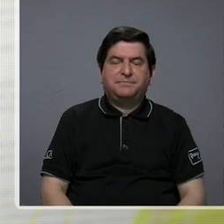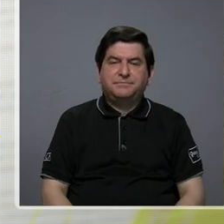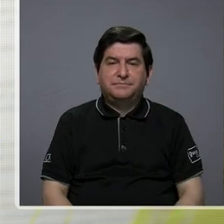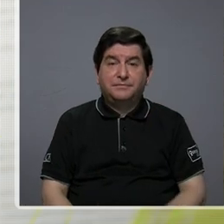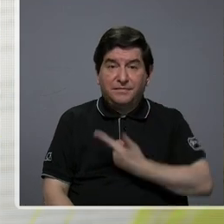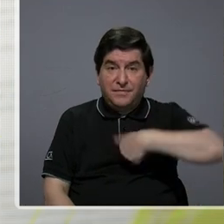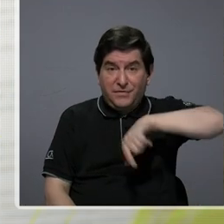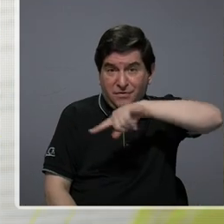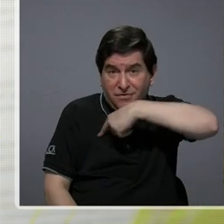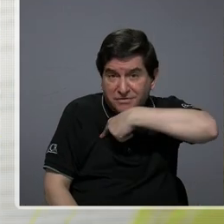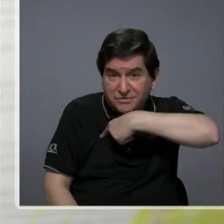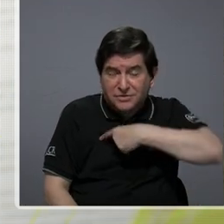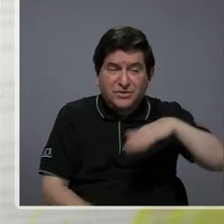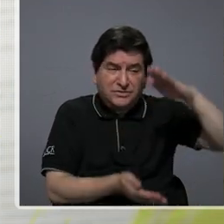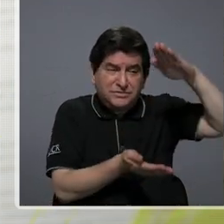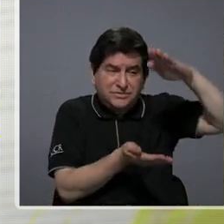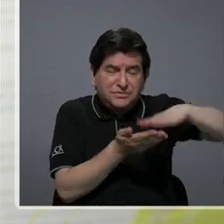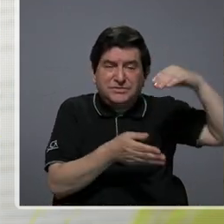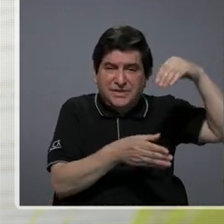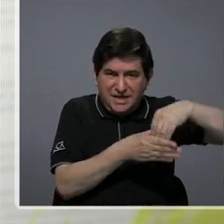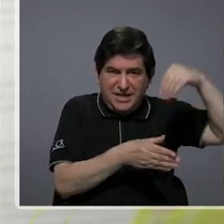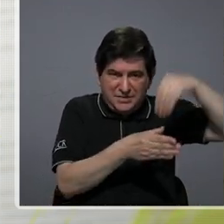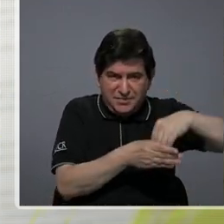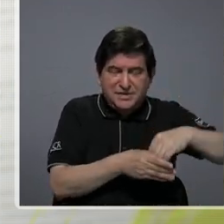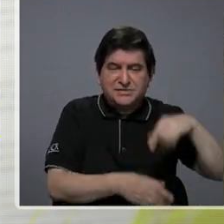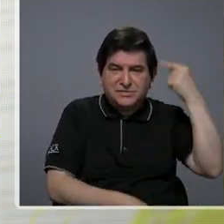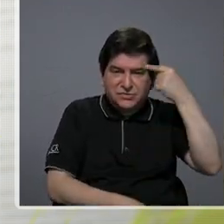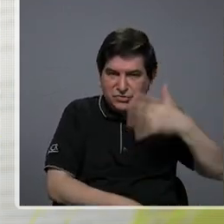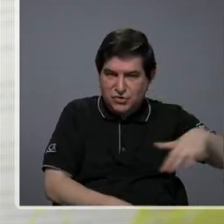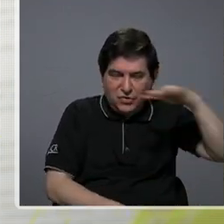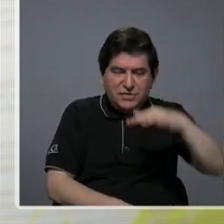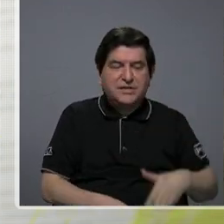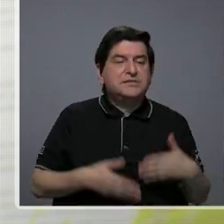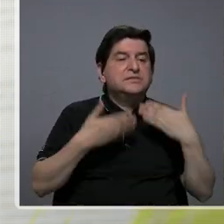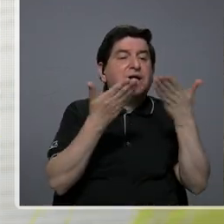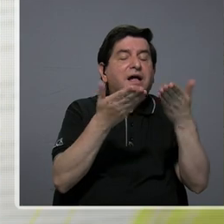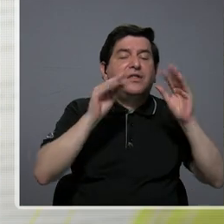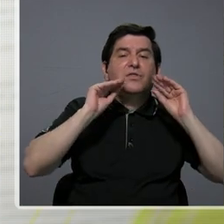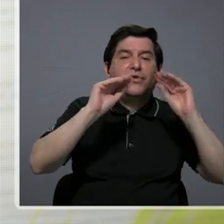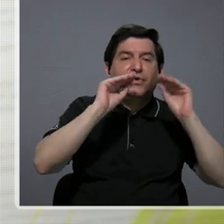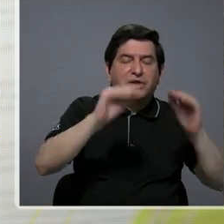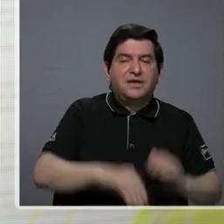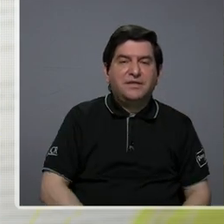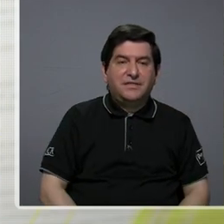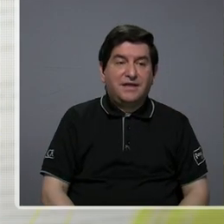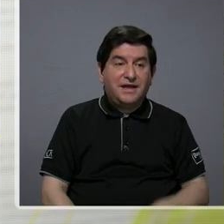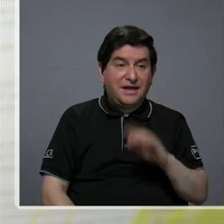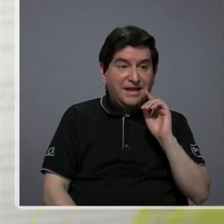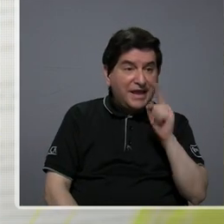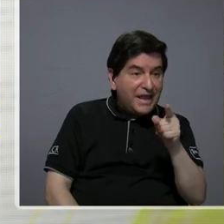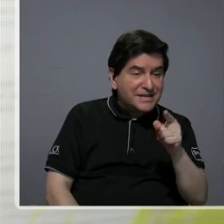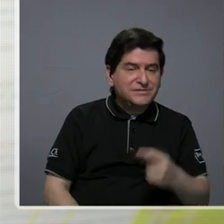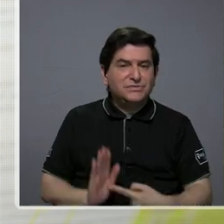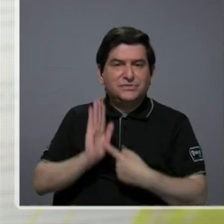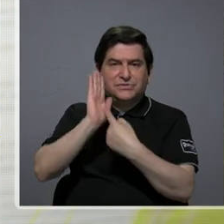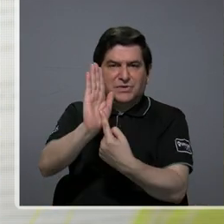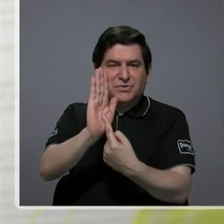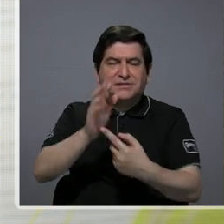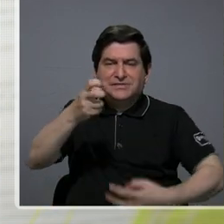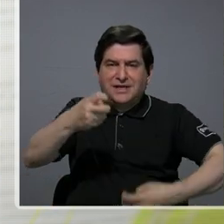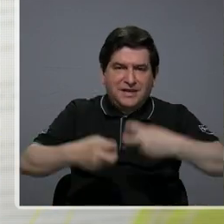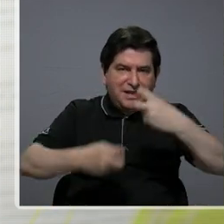hemos venido disminuyendo la inversión que hace el Estado en educación y eso lamentablemente se manifiesta en